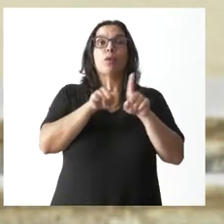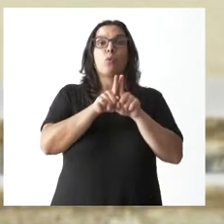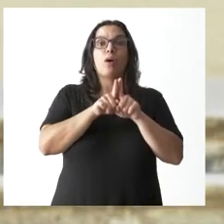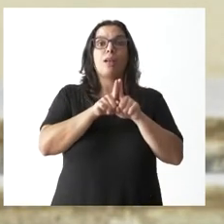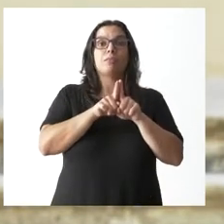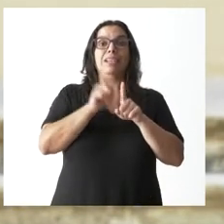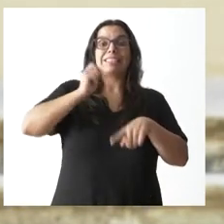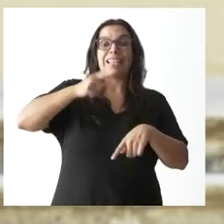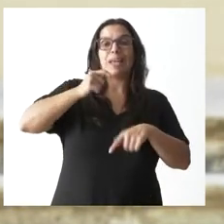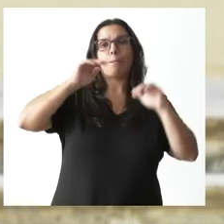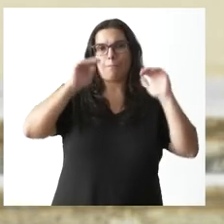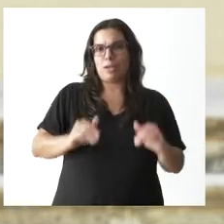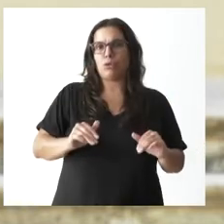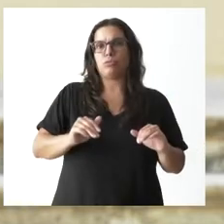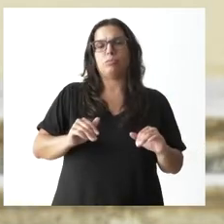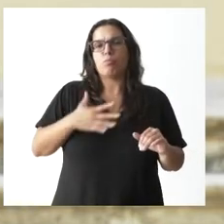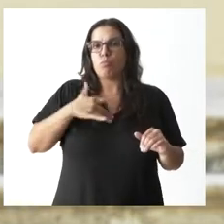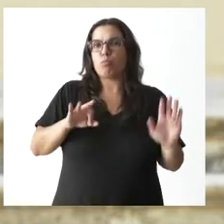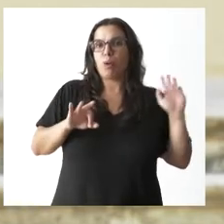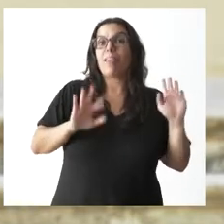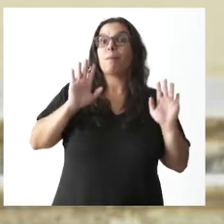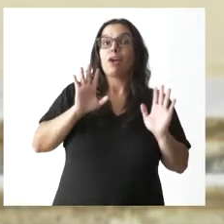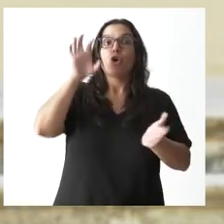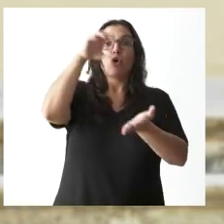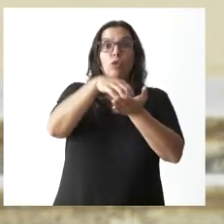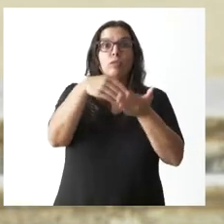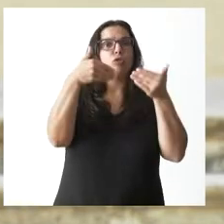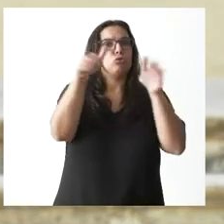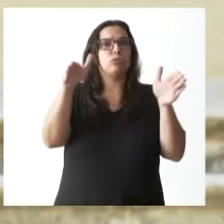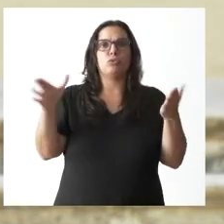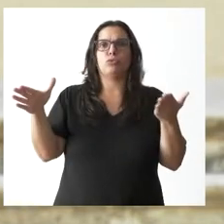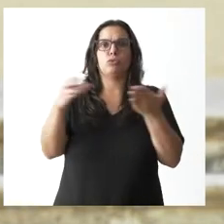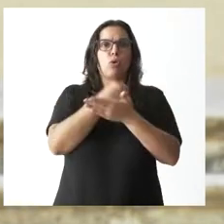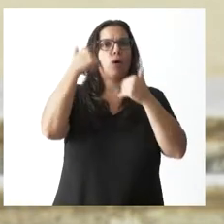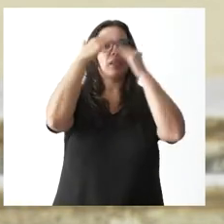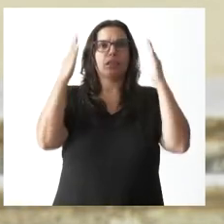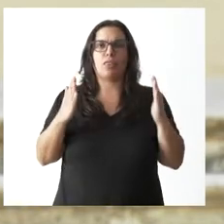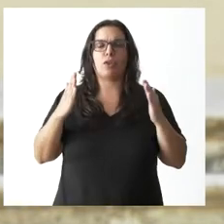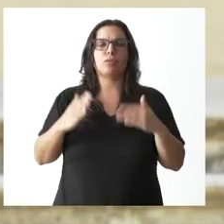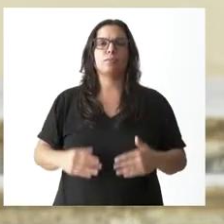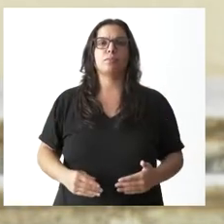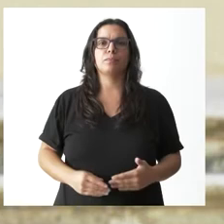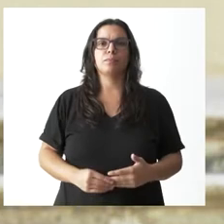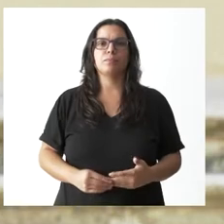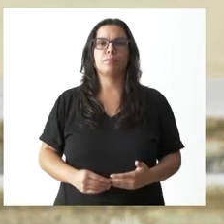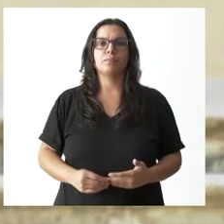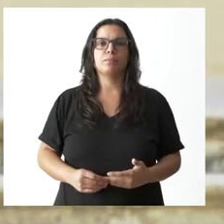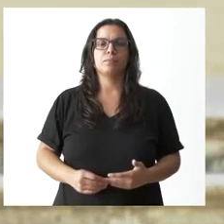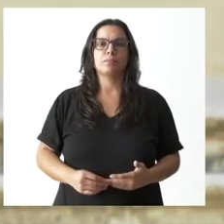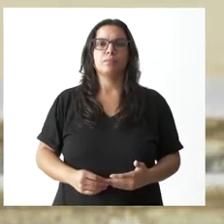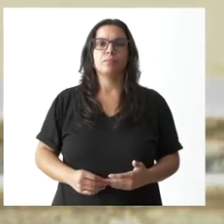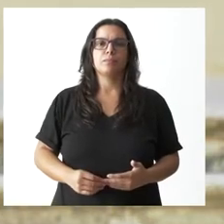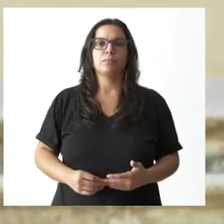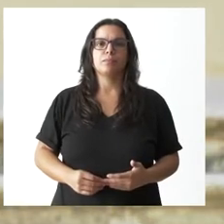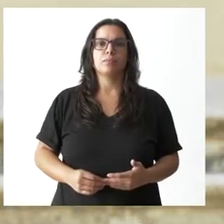atención, pero todos los consultorios locales han estado atendidos y abiertos. Vuelvo a repetir,